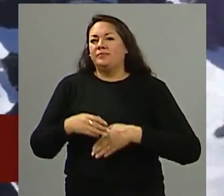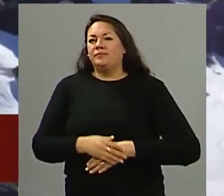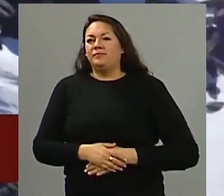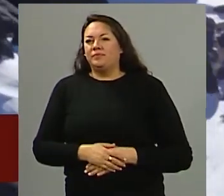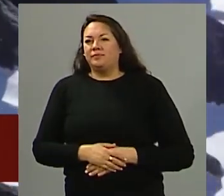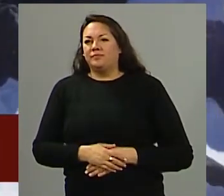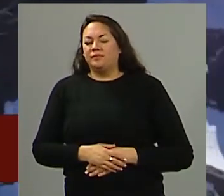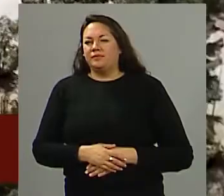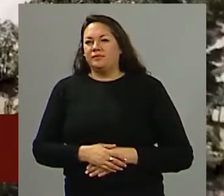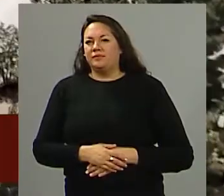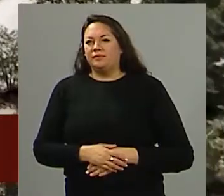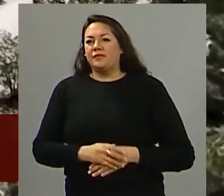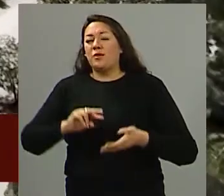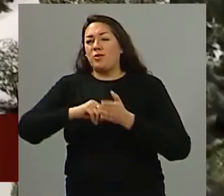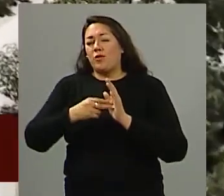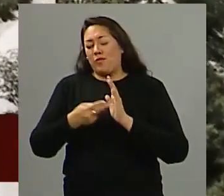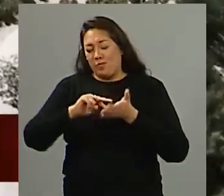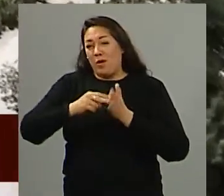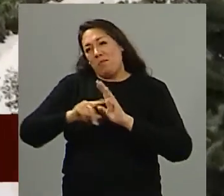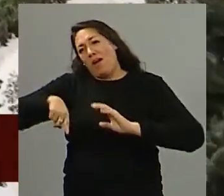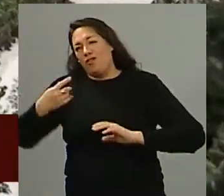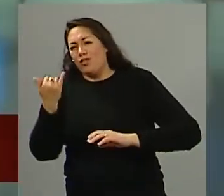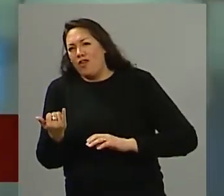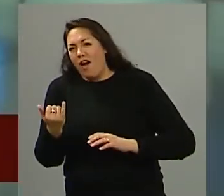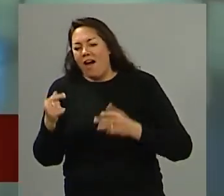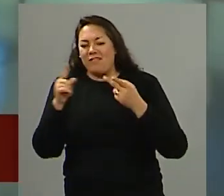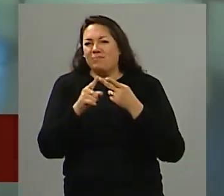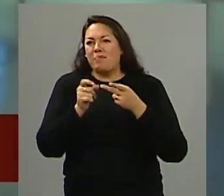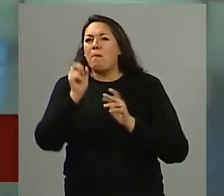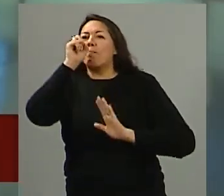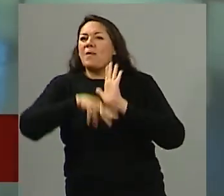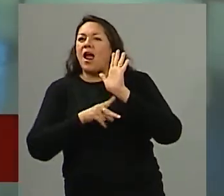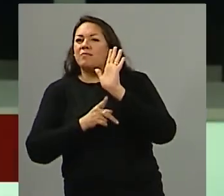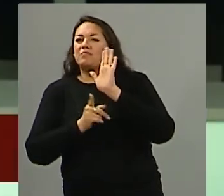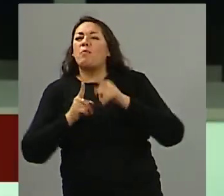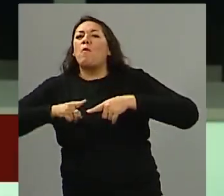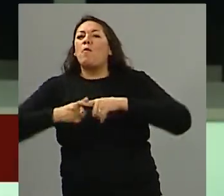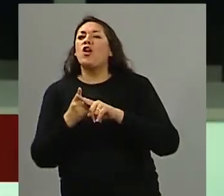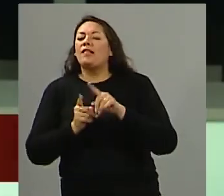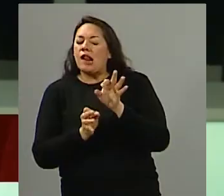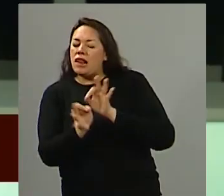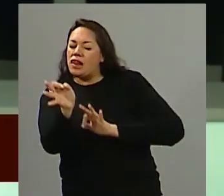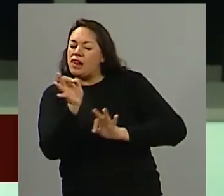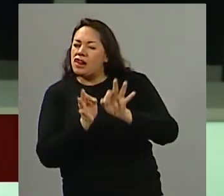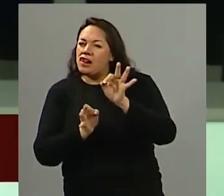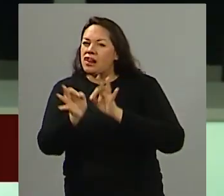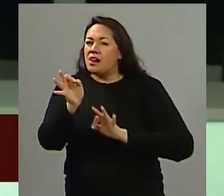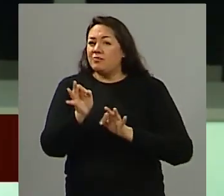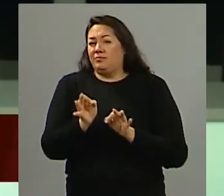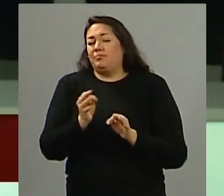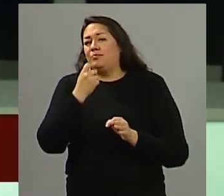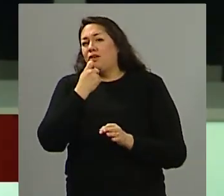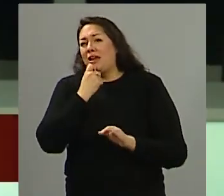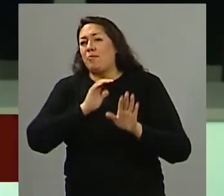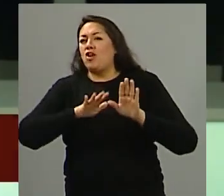pero como todo lo inevitable tiene que traducirse en planificación de políticas que generen eficacia al momento de que cuando suceden